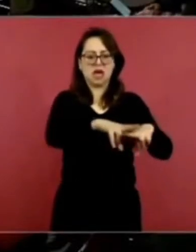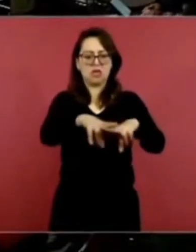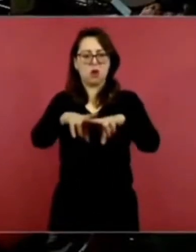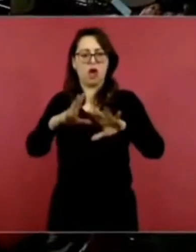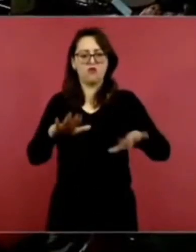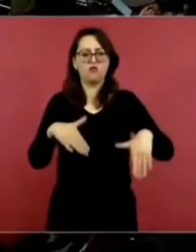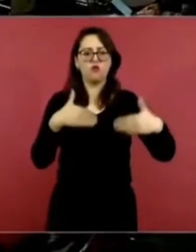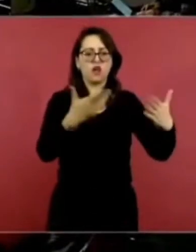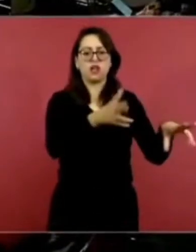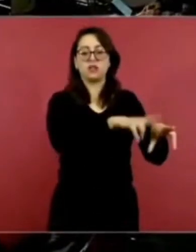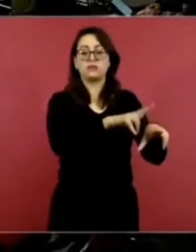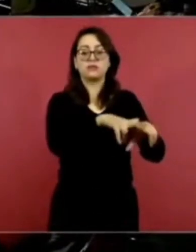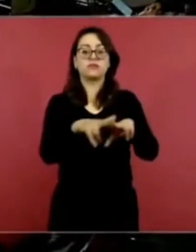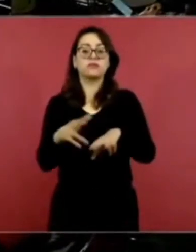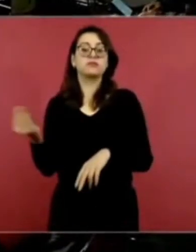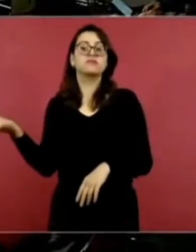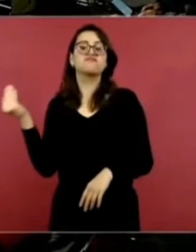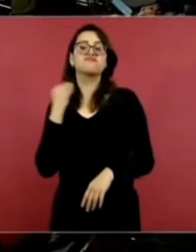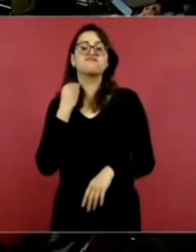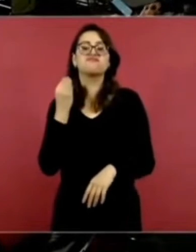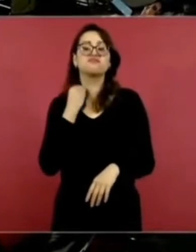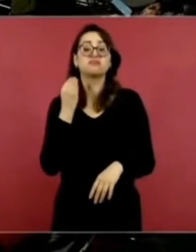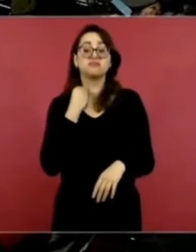representantes depotentados.